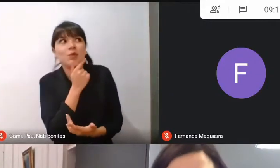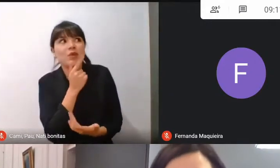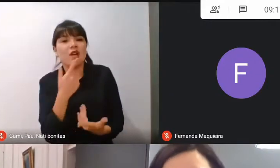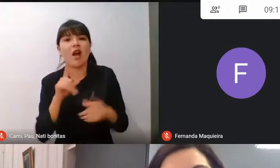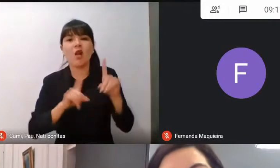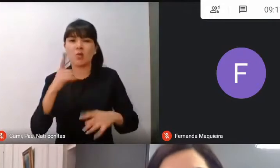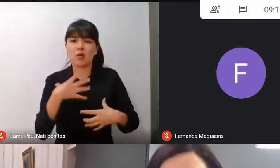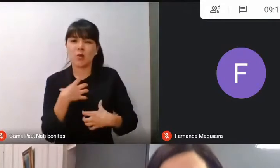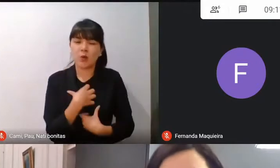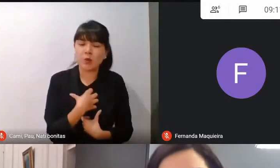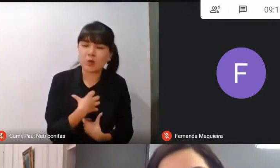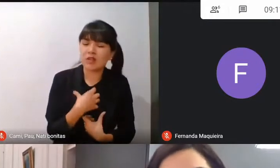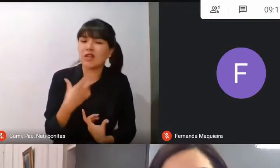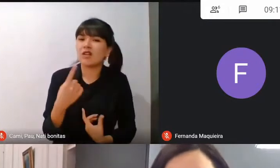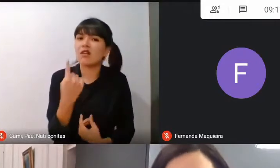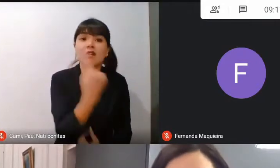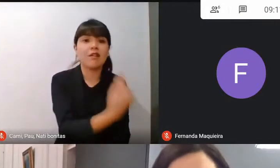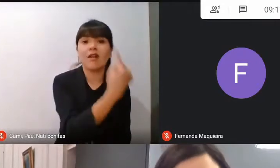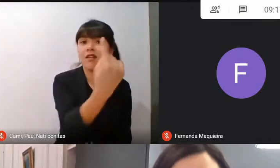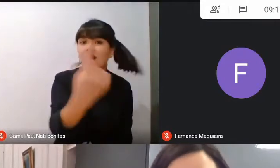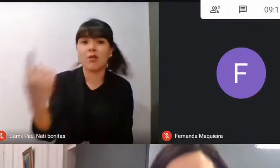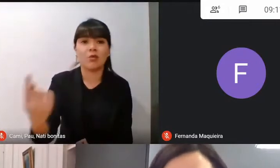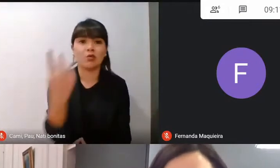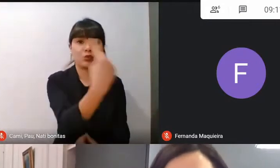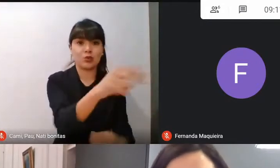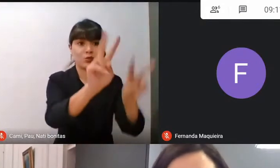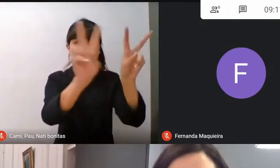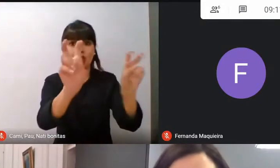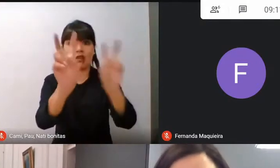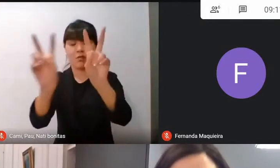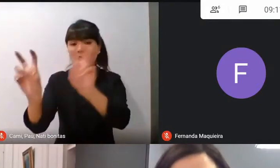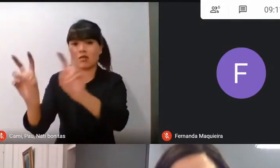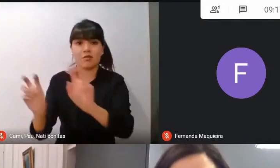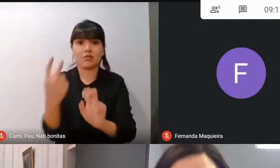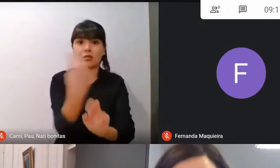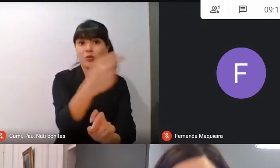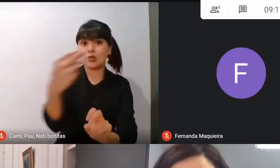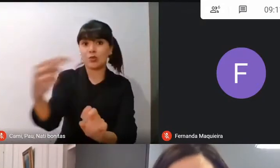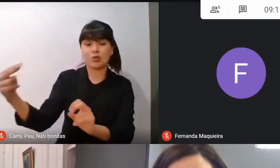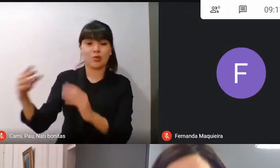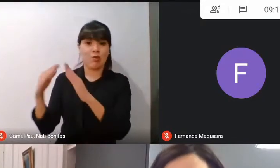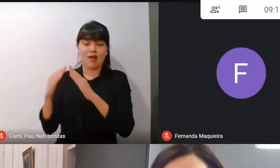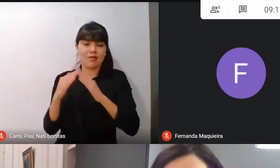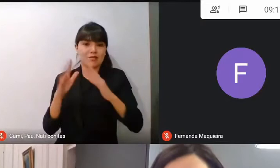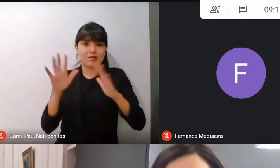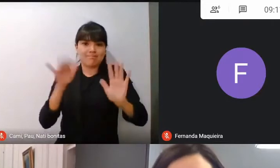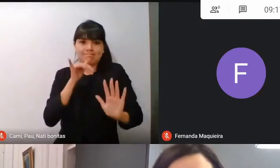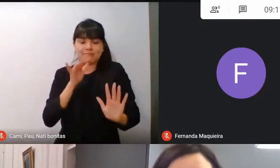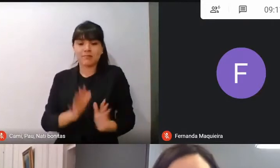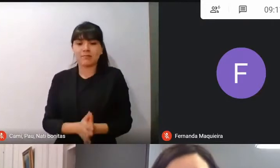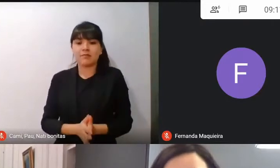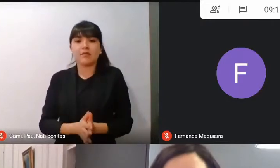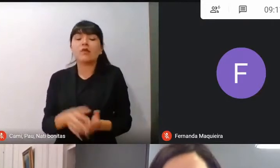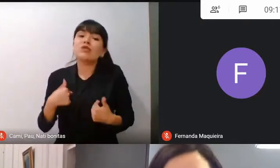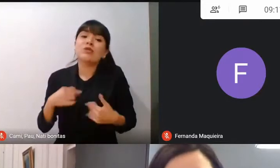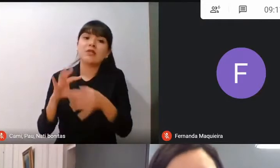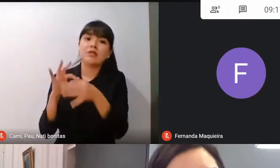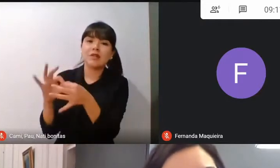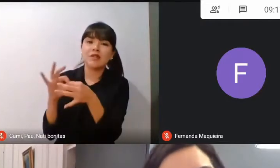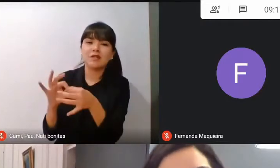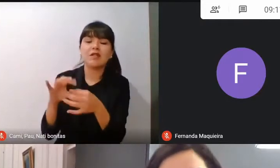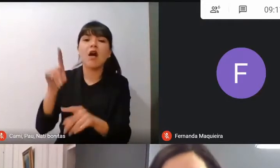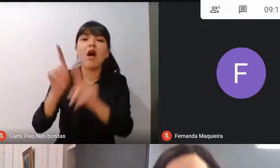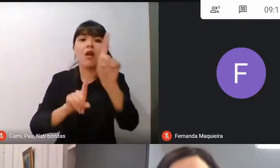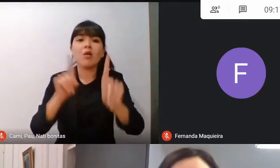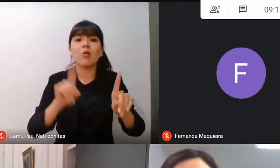cada uno tiene sus propios temas en su casa. Yo quisiera agradecer por eso especialmente a todos los que han seguido haciendo turnos